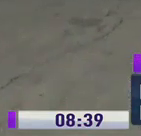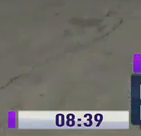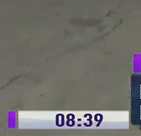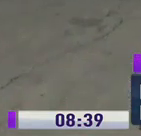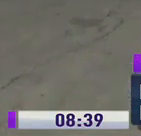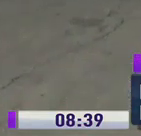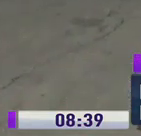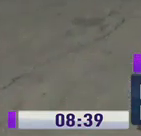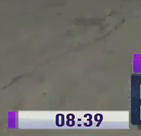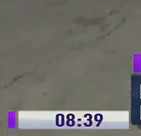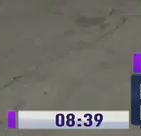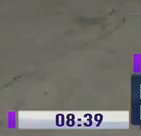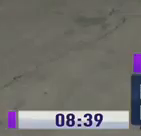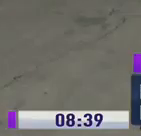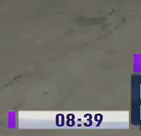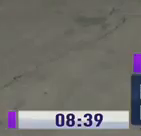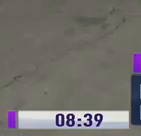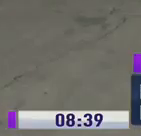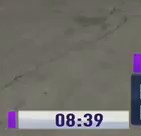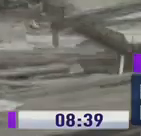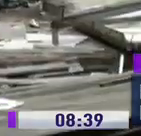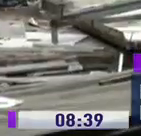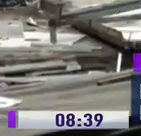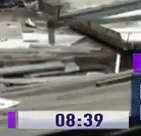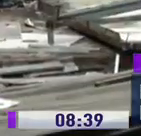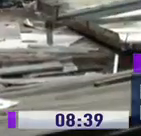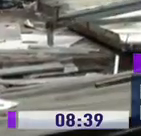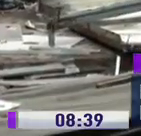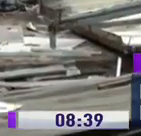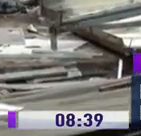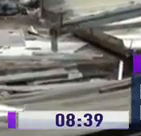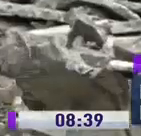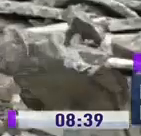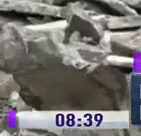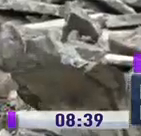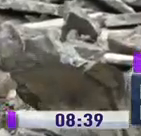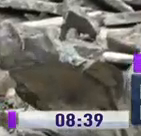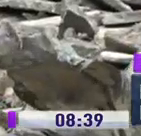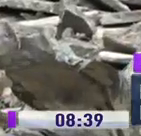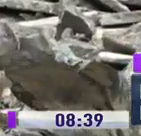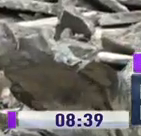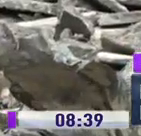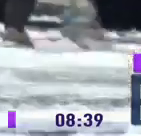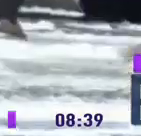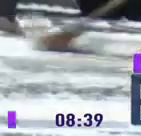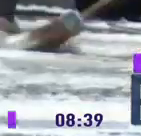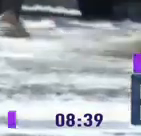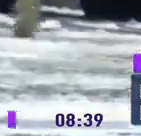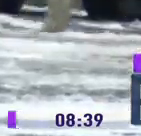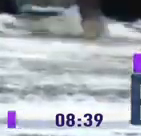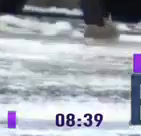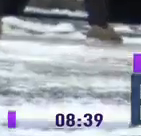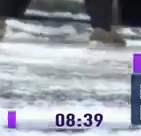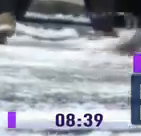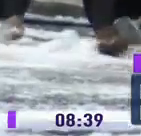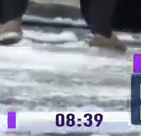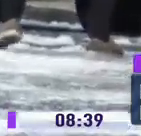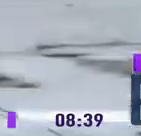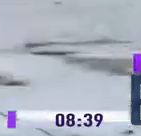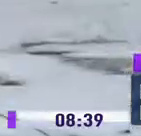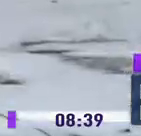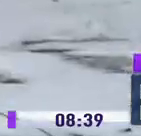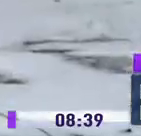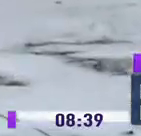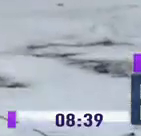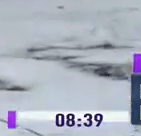en los cementerios que serán una por cada persona. El desalojo de comerciantes informales y posterior limpieza y desinfección de